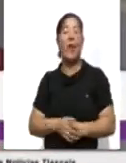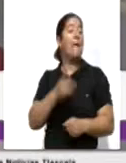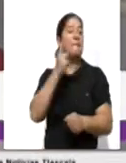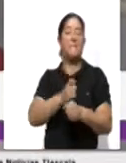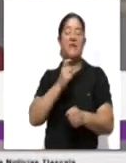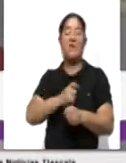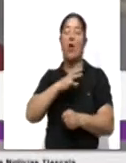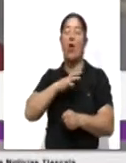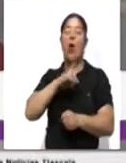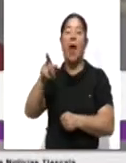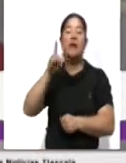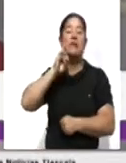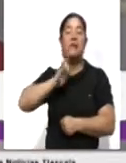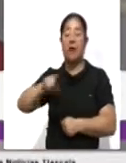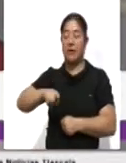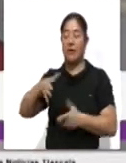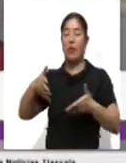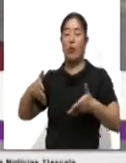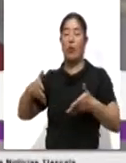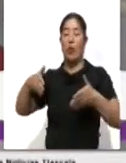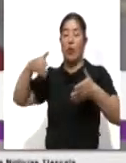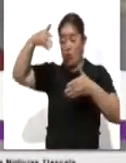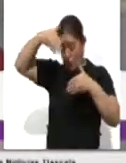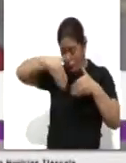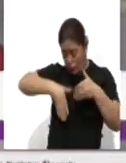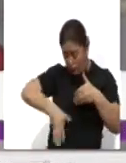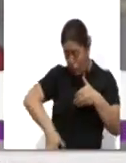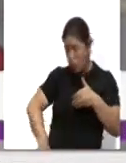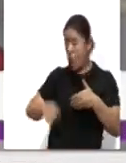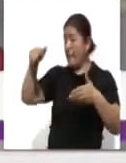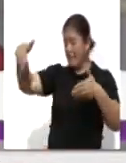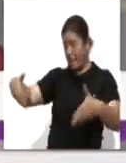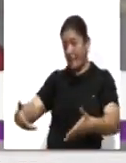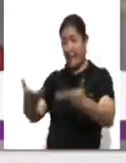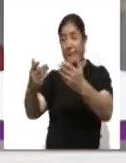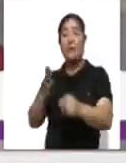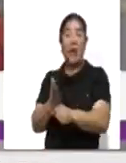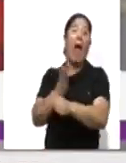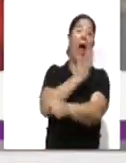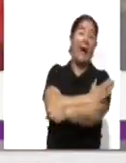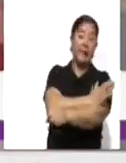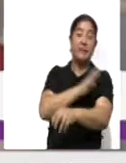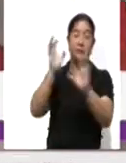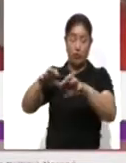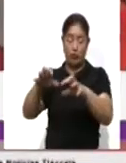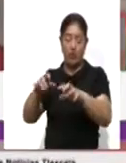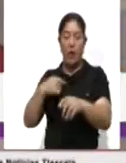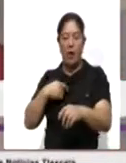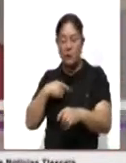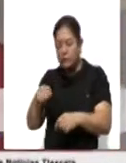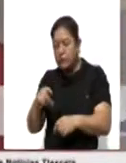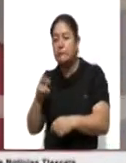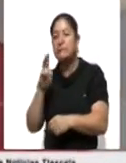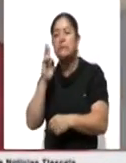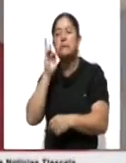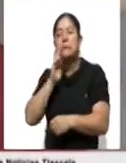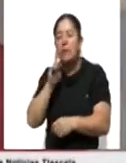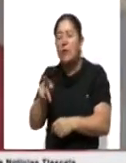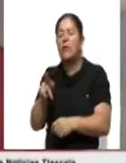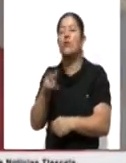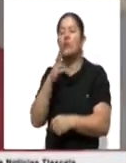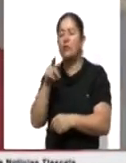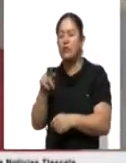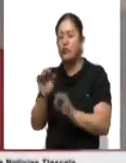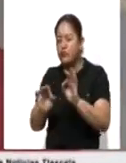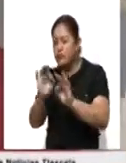Zacatelco. En este caso, antes de que empiece el temporal de lluvias, se hace un muestreo para que podamos nosotros identificar los cuellos